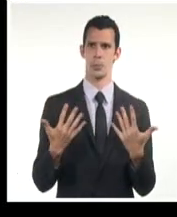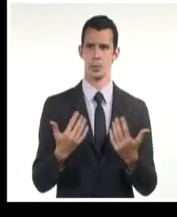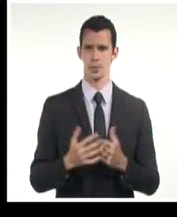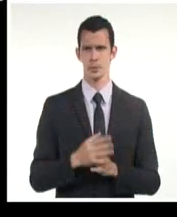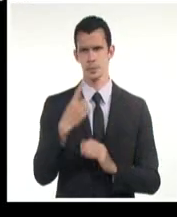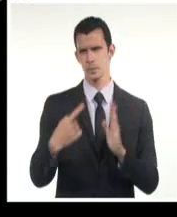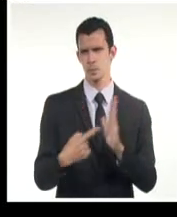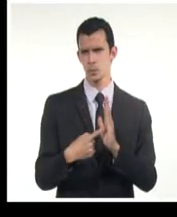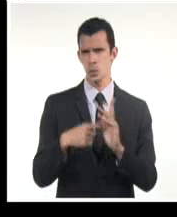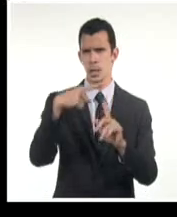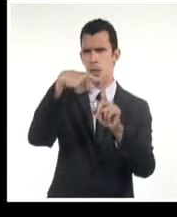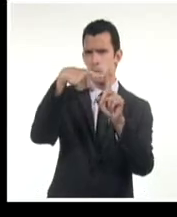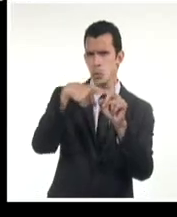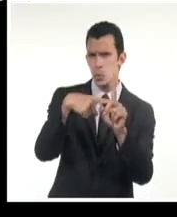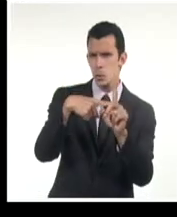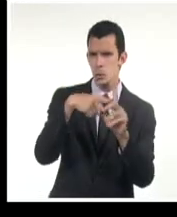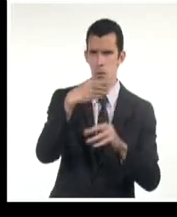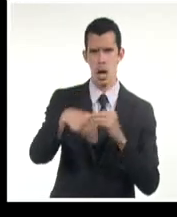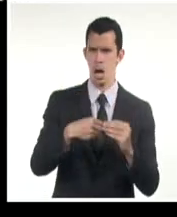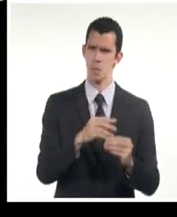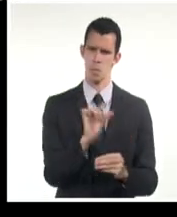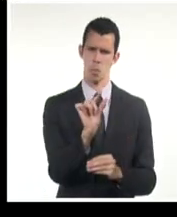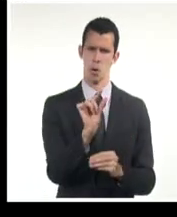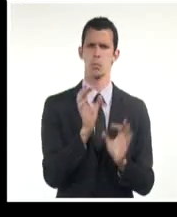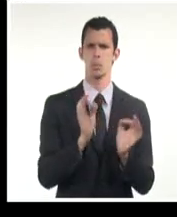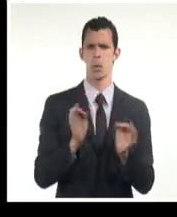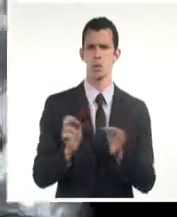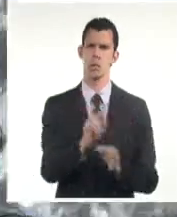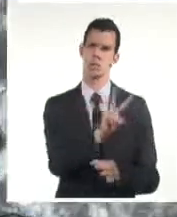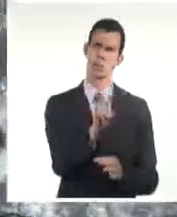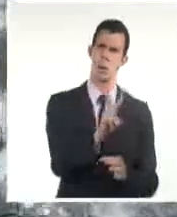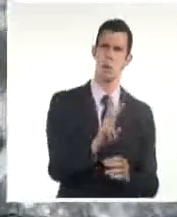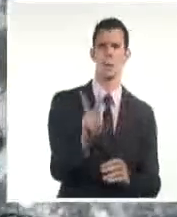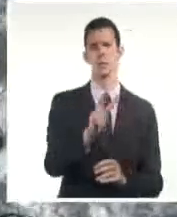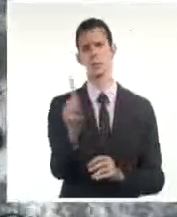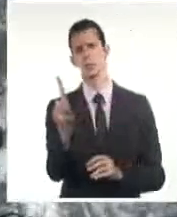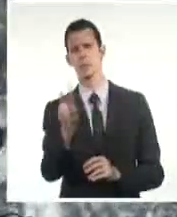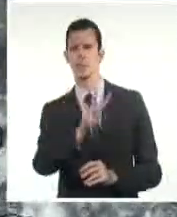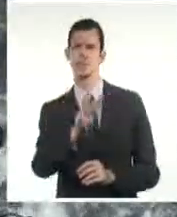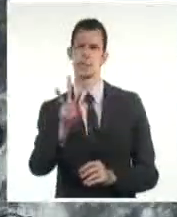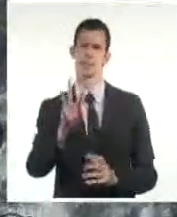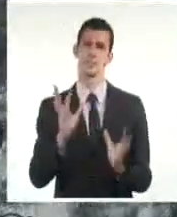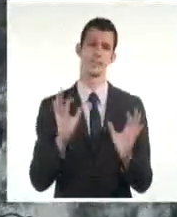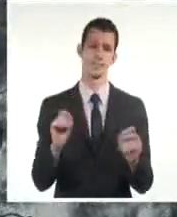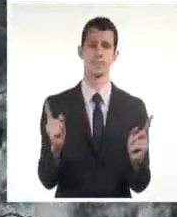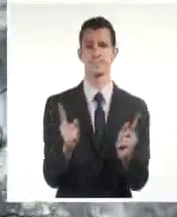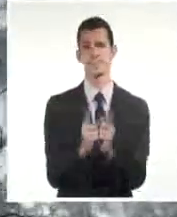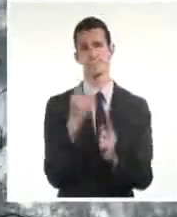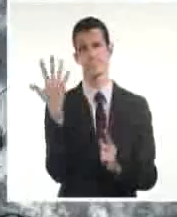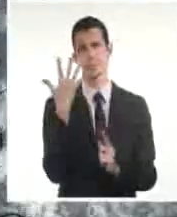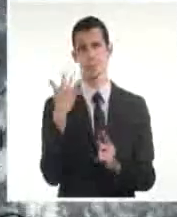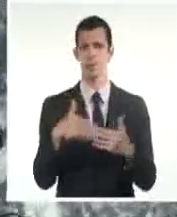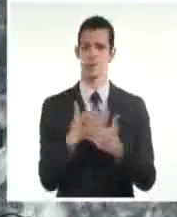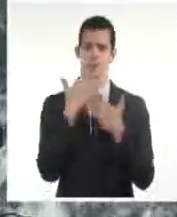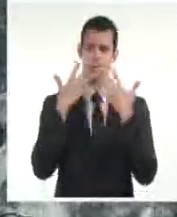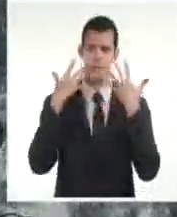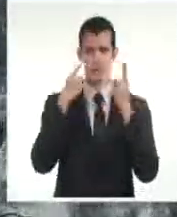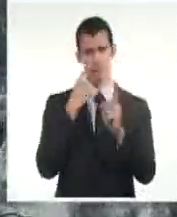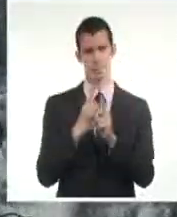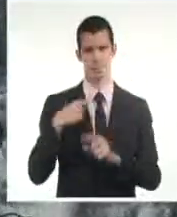sin cambio 22, 21, 23 grados Celsius mis amigos pues este es el tiempo les deseo que pasen un día muy feliz